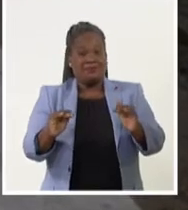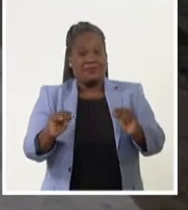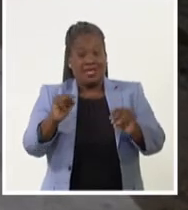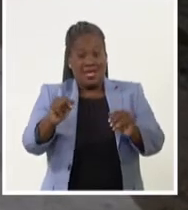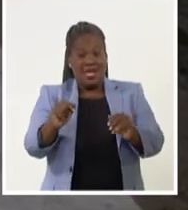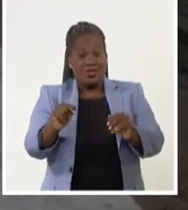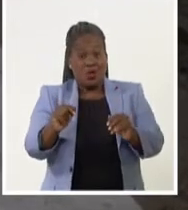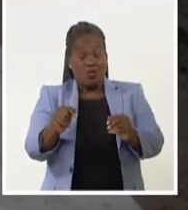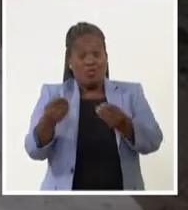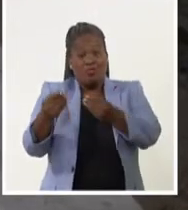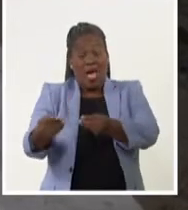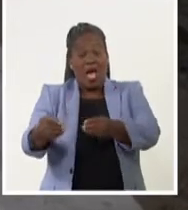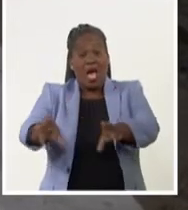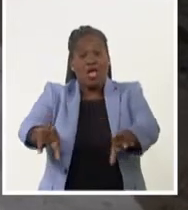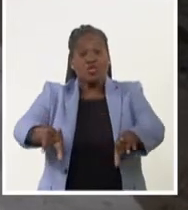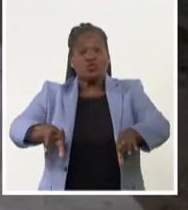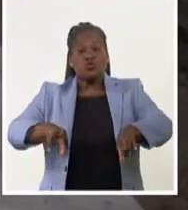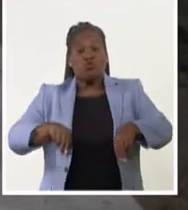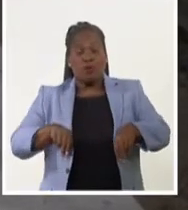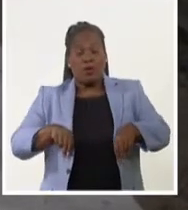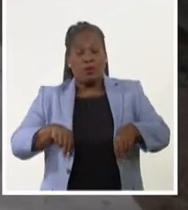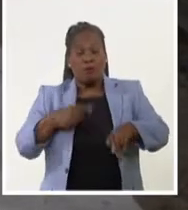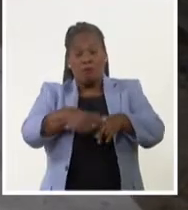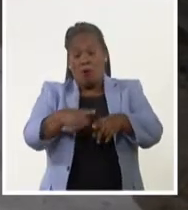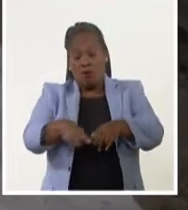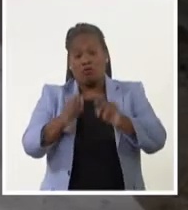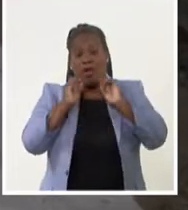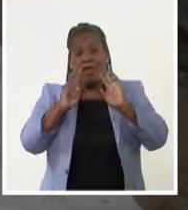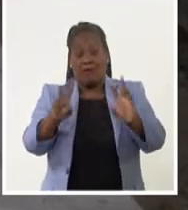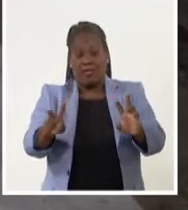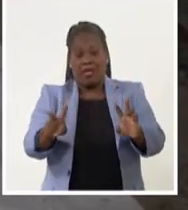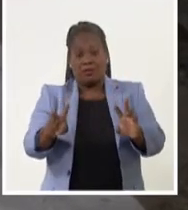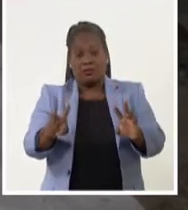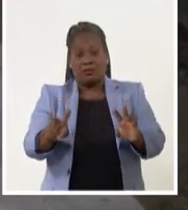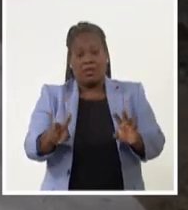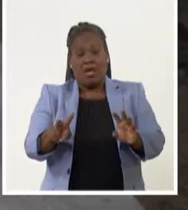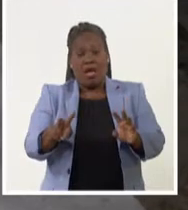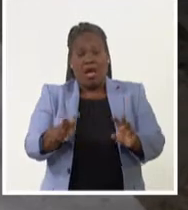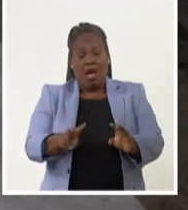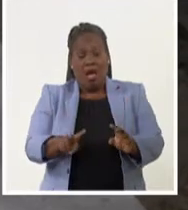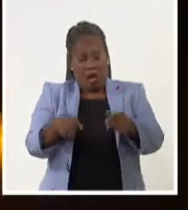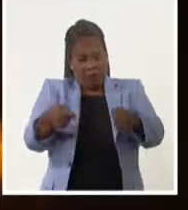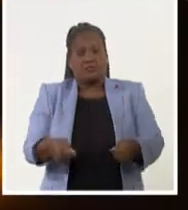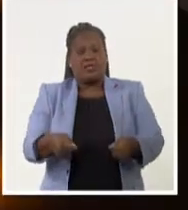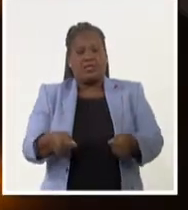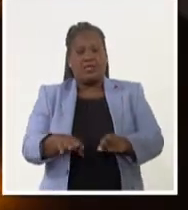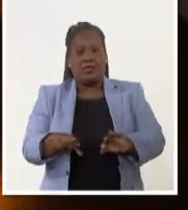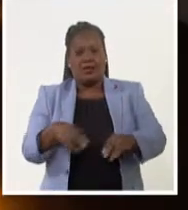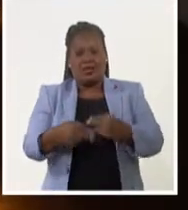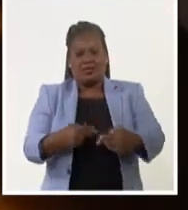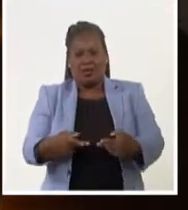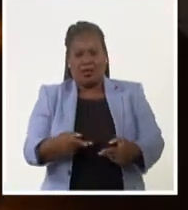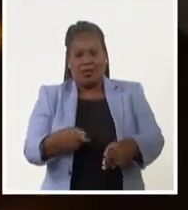asumir determinadas posiciones ante la vida, a plantarse ante determinadas circunstancias.